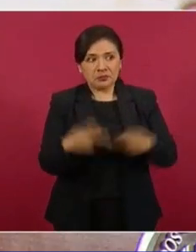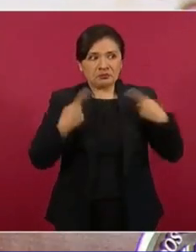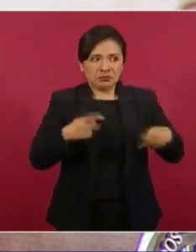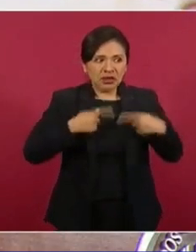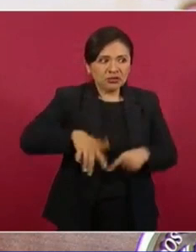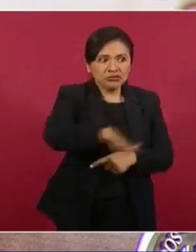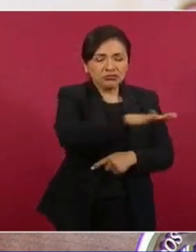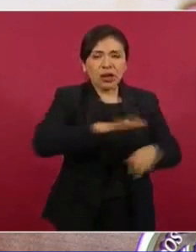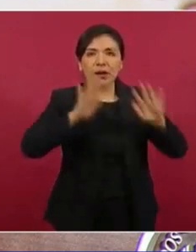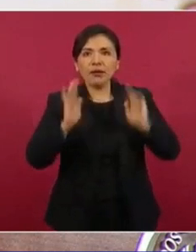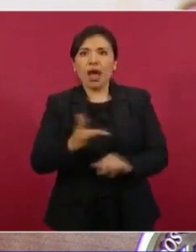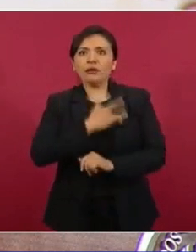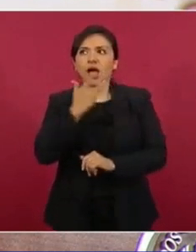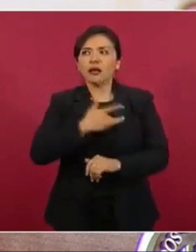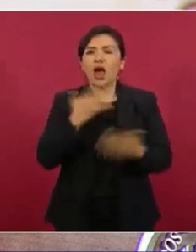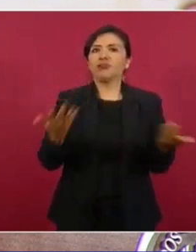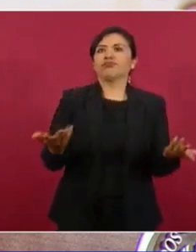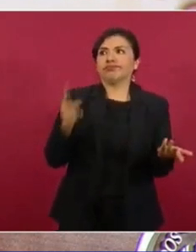despertando